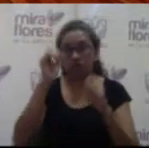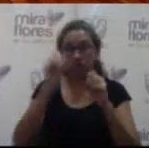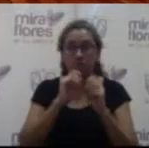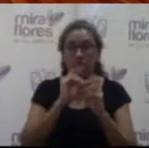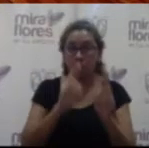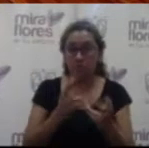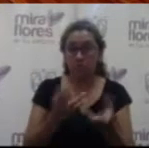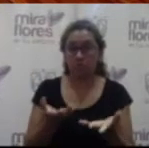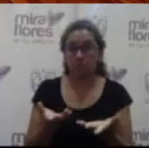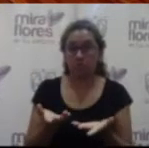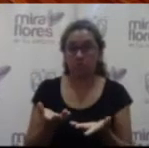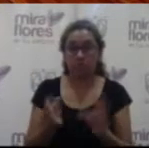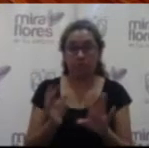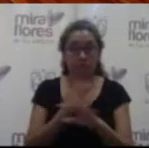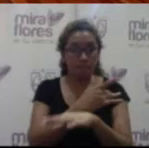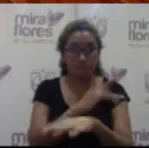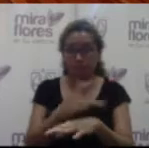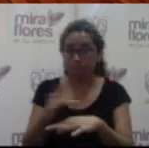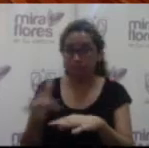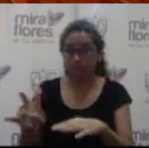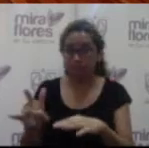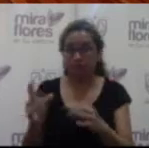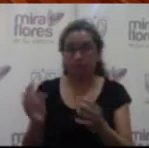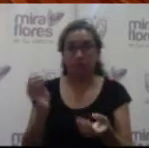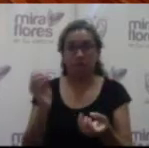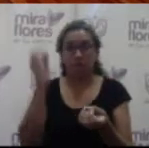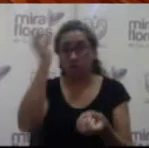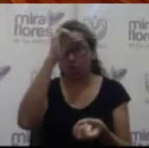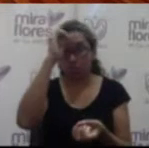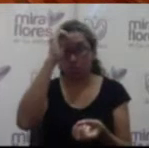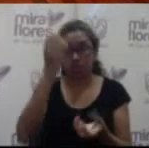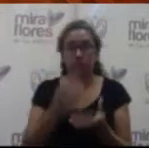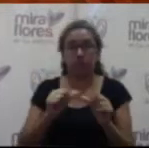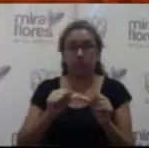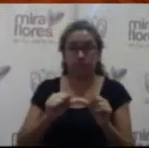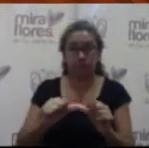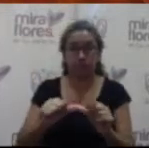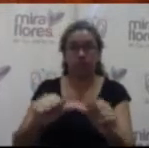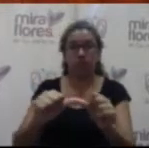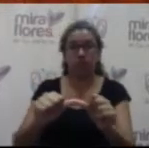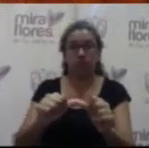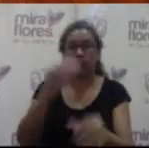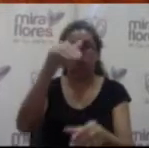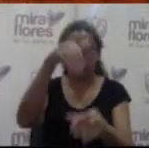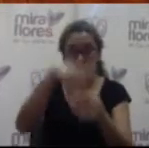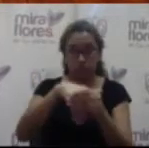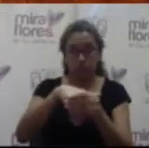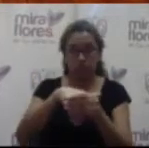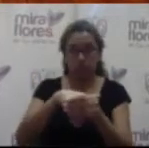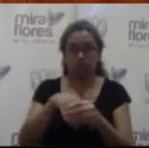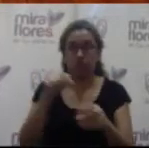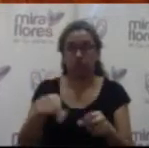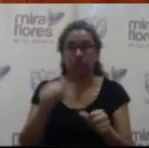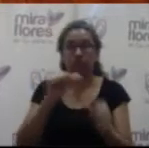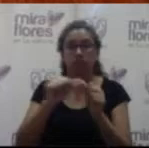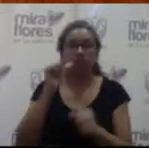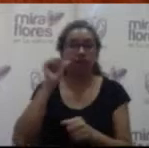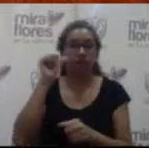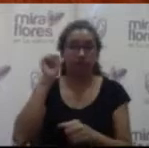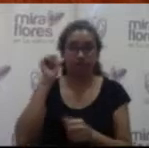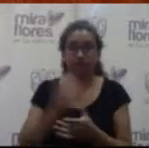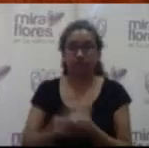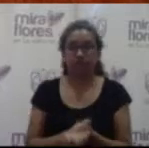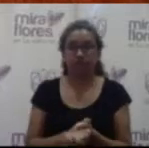la mencionada acta. No teniendo observaciones, procederemos al voto. Este es de la sesión del día de ayer.